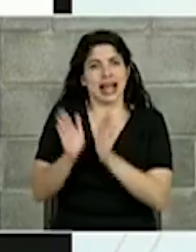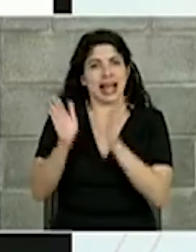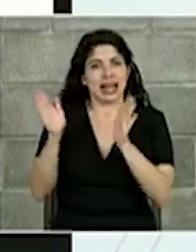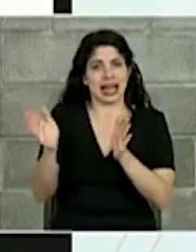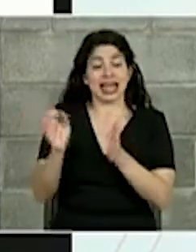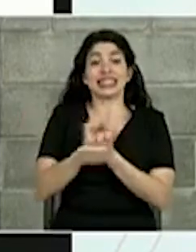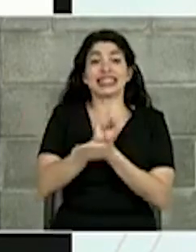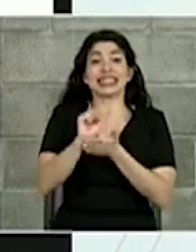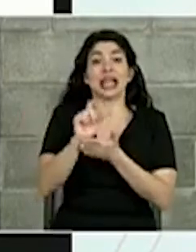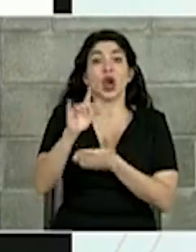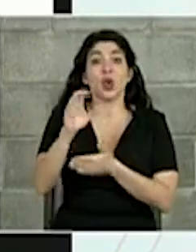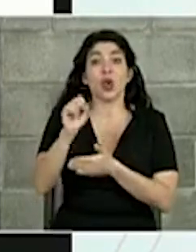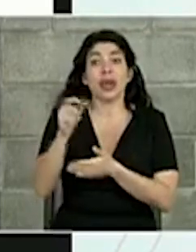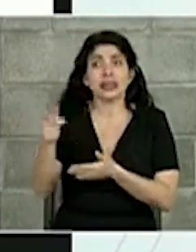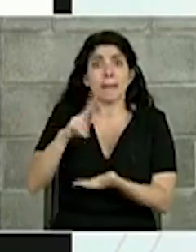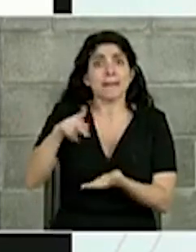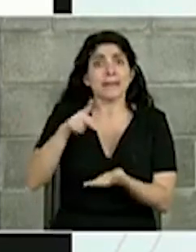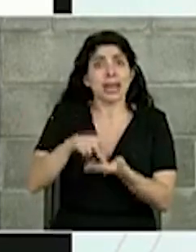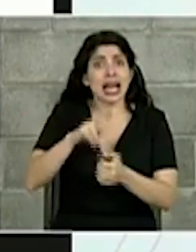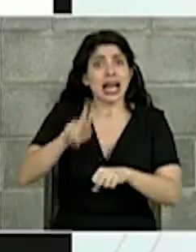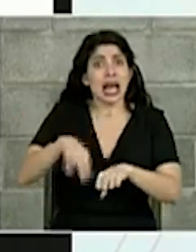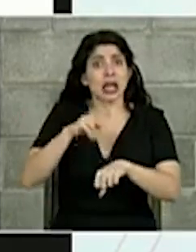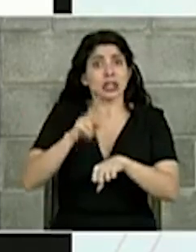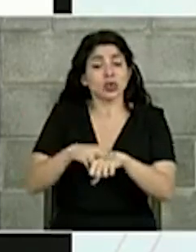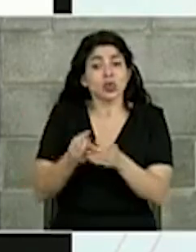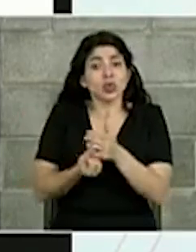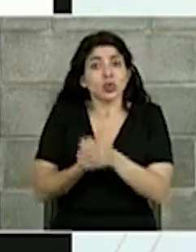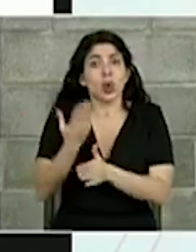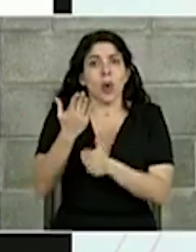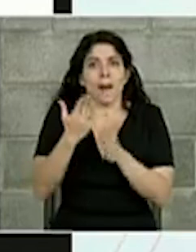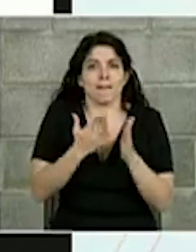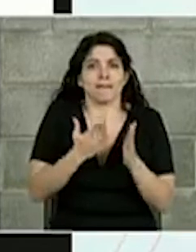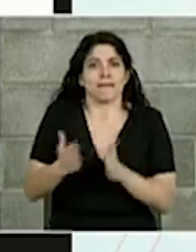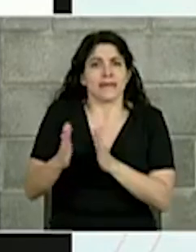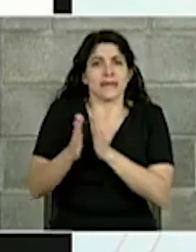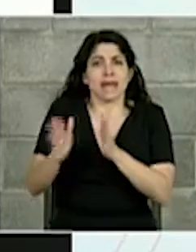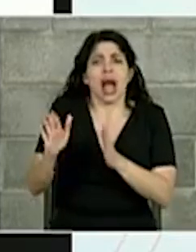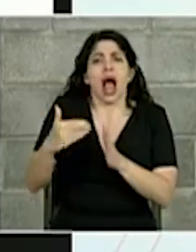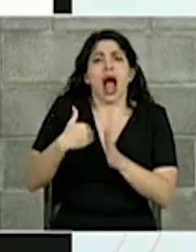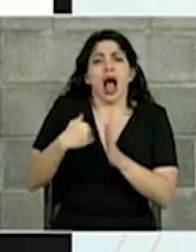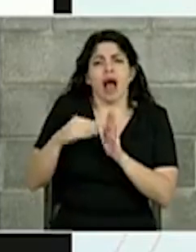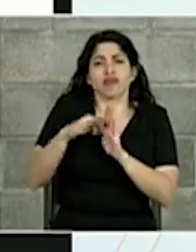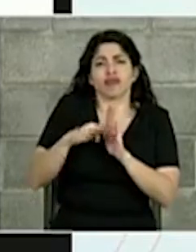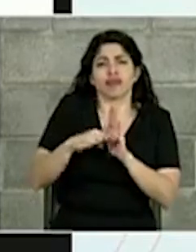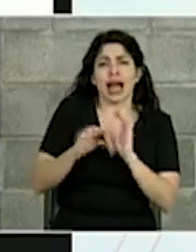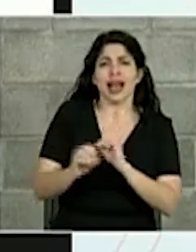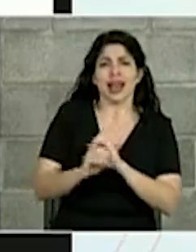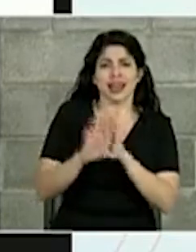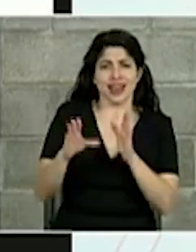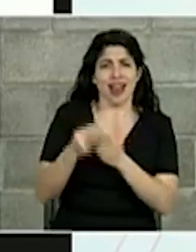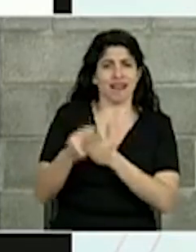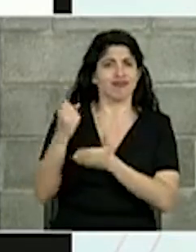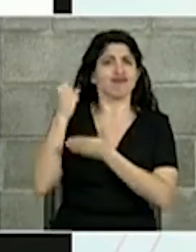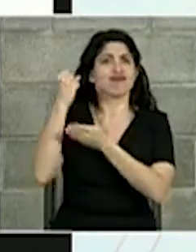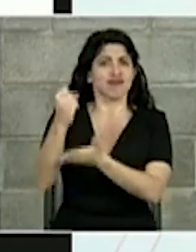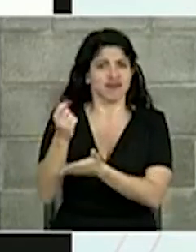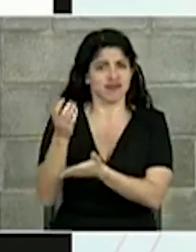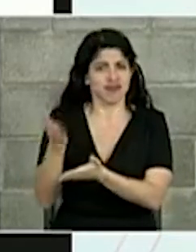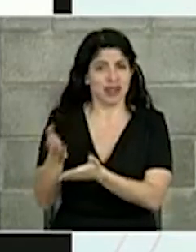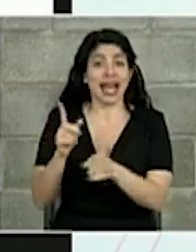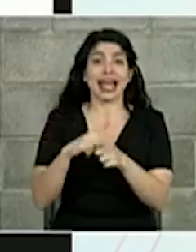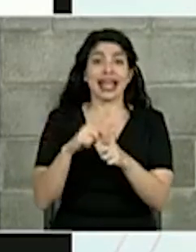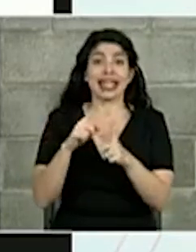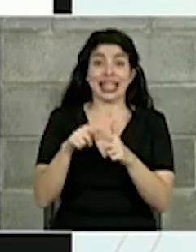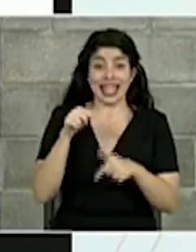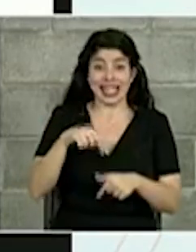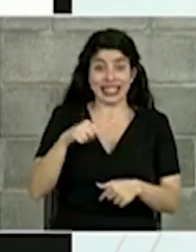San Lucas es un parque nacional que nace con un plan maestro que tiene una ruta clara de inversión. Entonces,